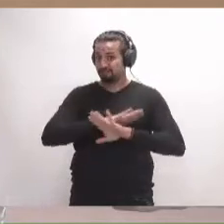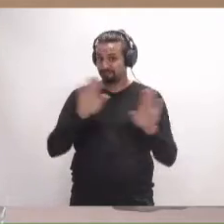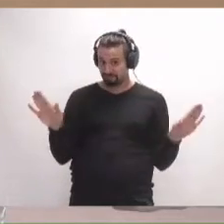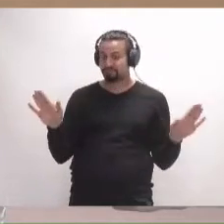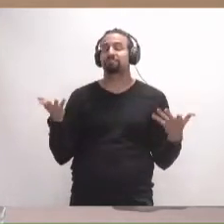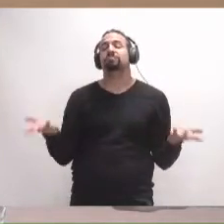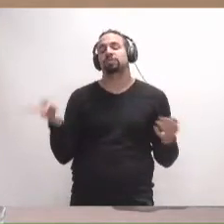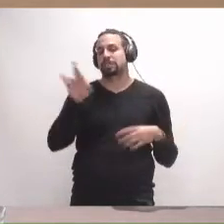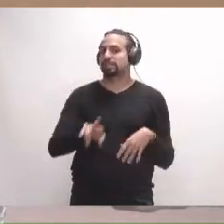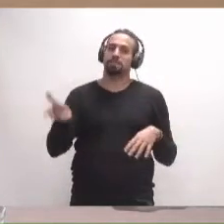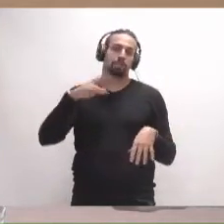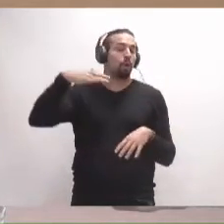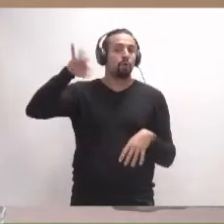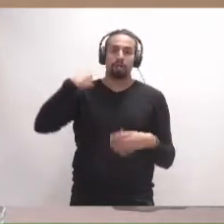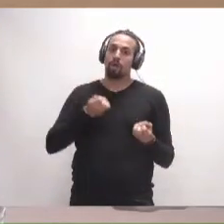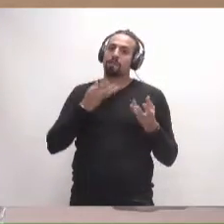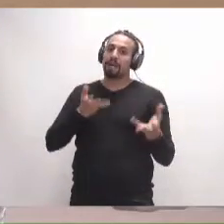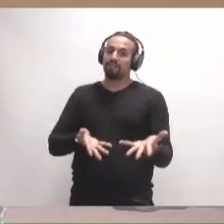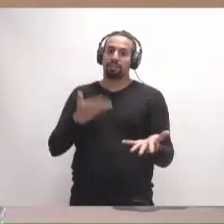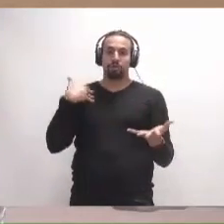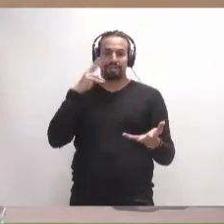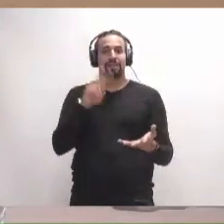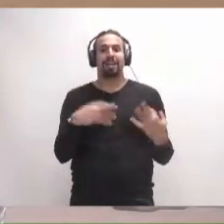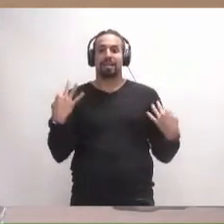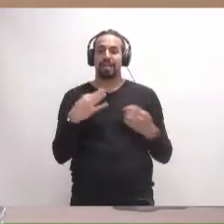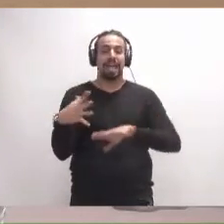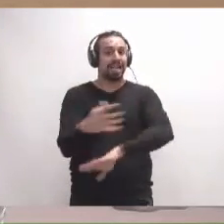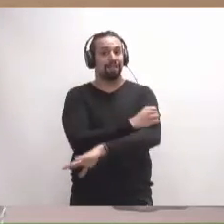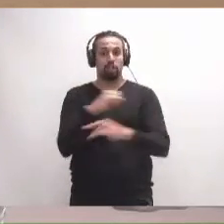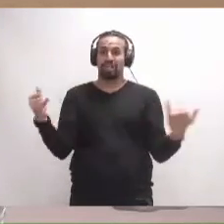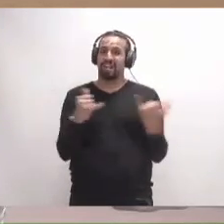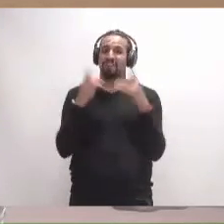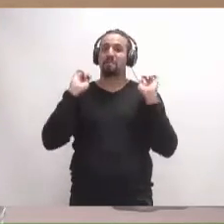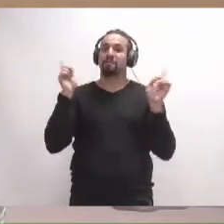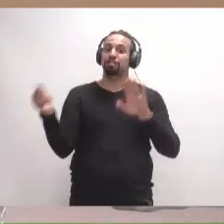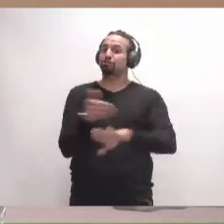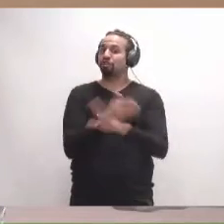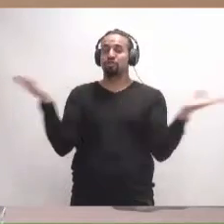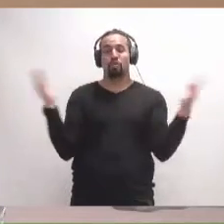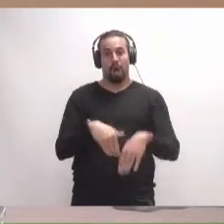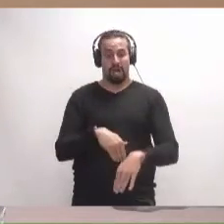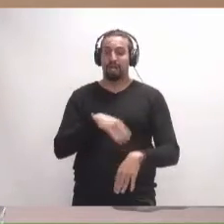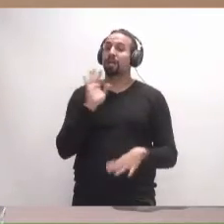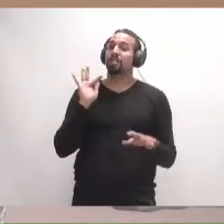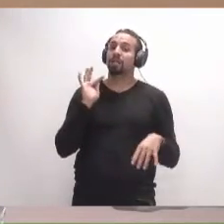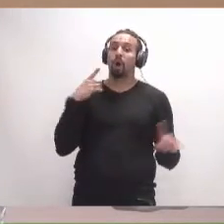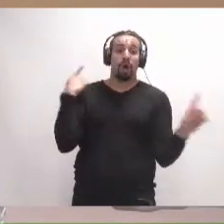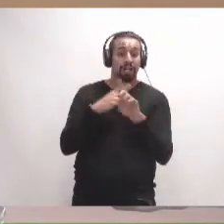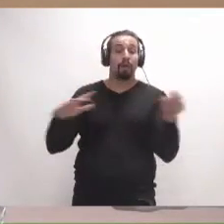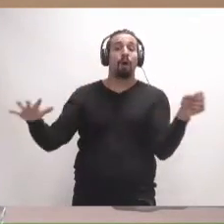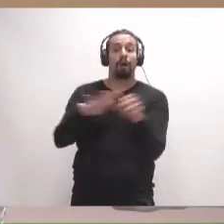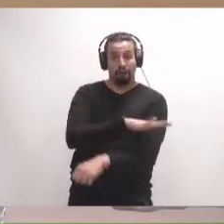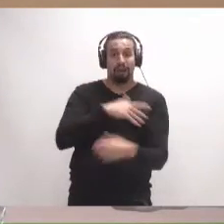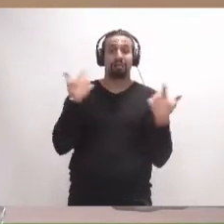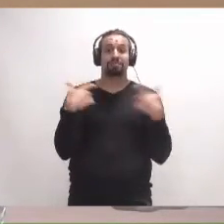repito, lo único que queda de manifiesto aquí es la falta de previsión del Cabildo de Tenerife, tanto para dar una cobertura y una